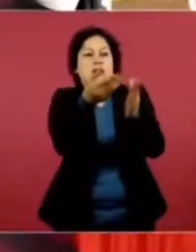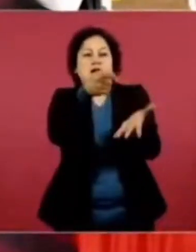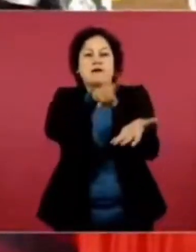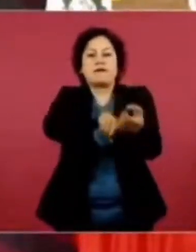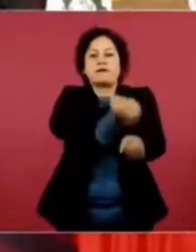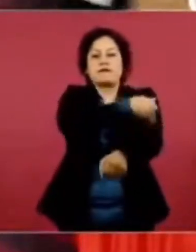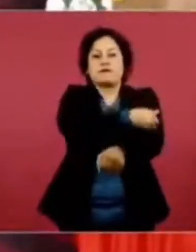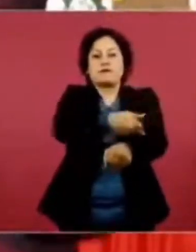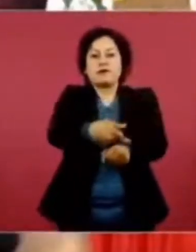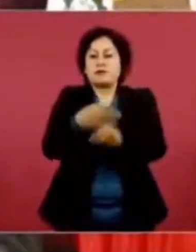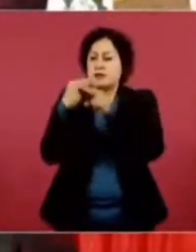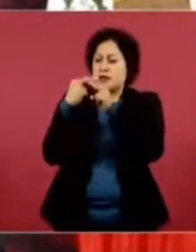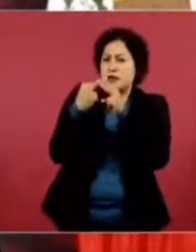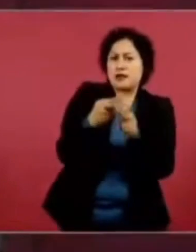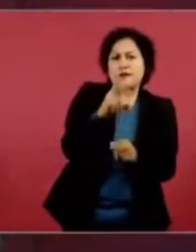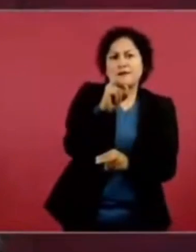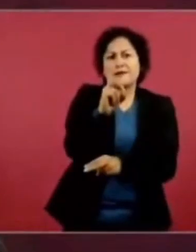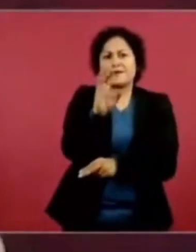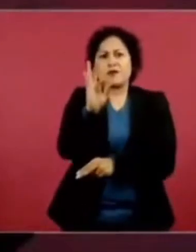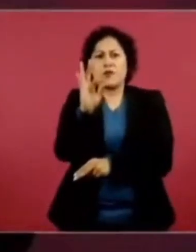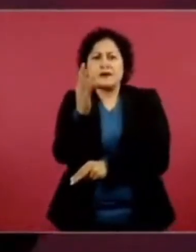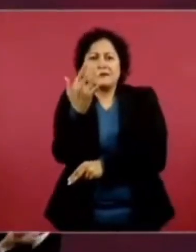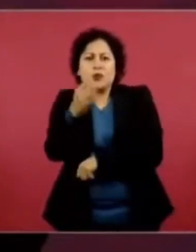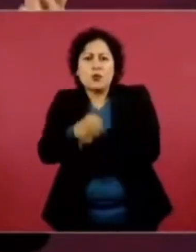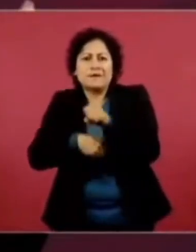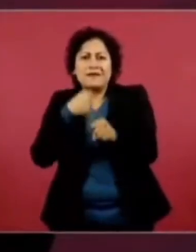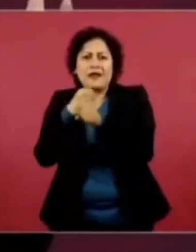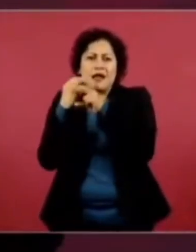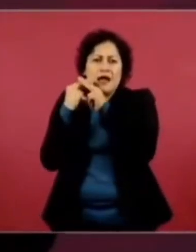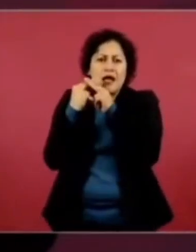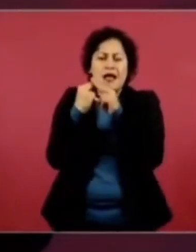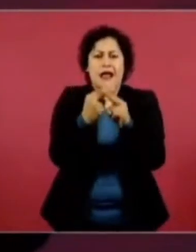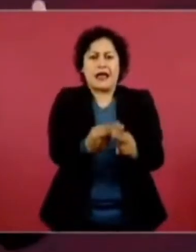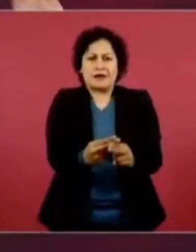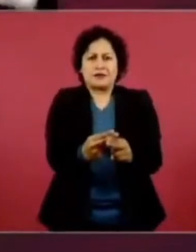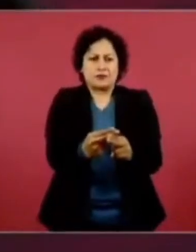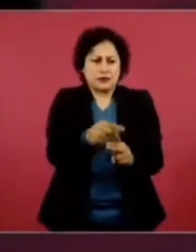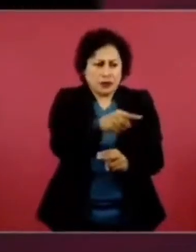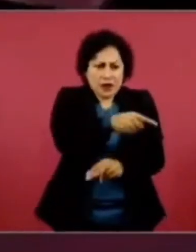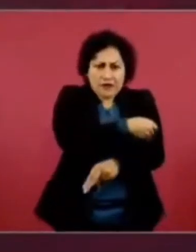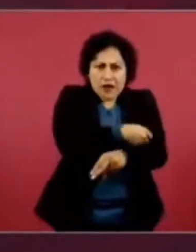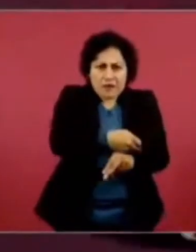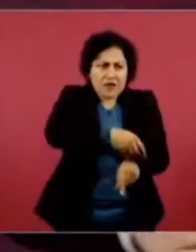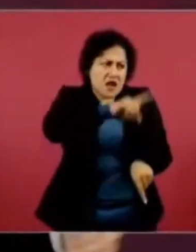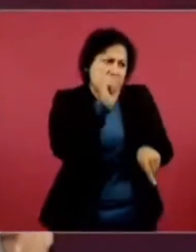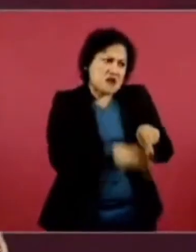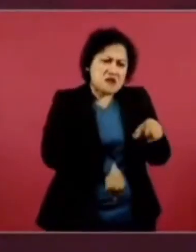en una colonia, pero que desaloje la Guardia Nacional a todos.